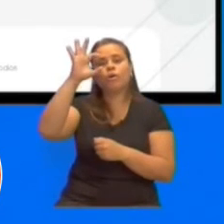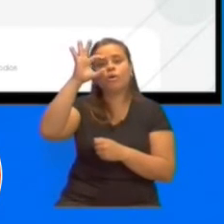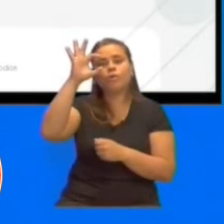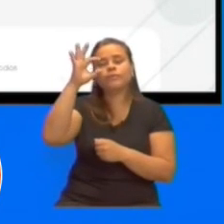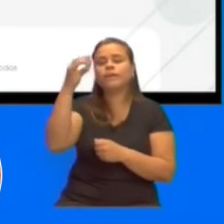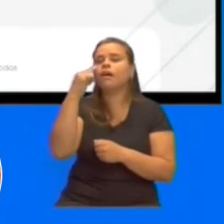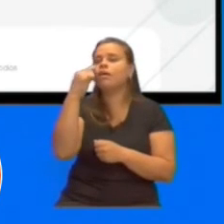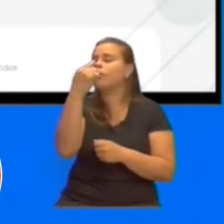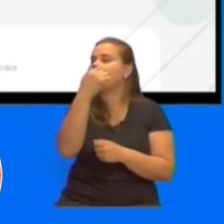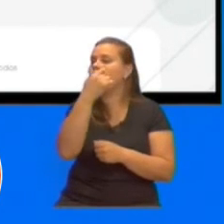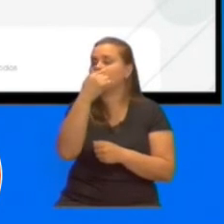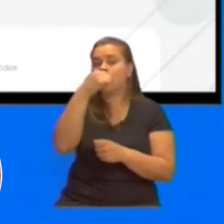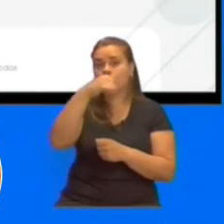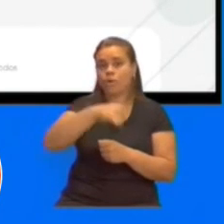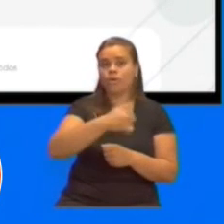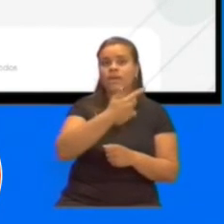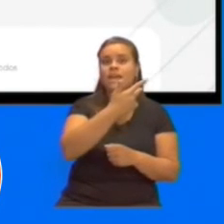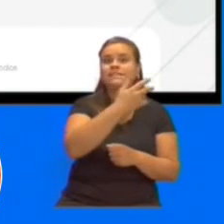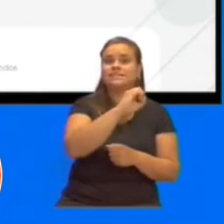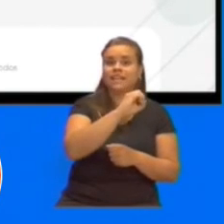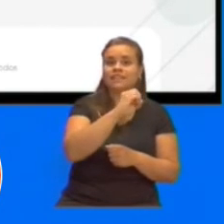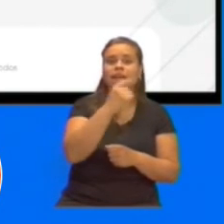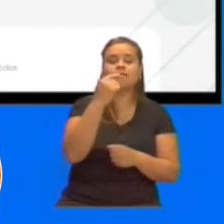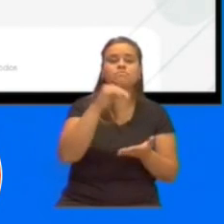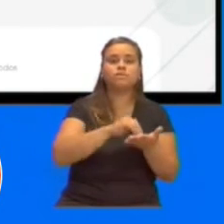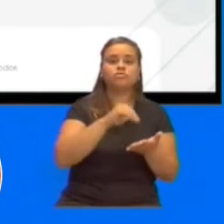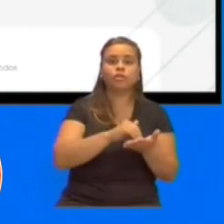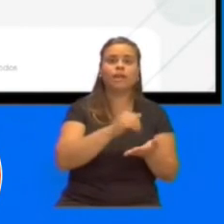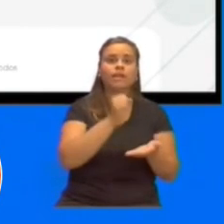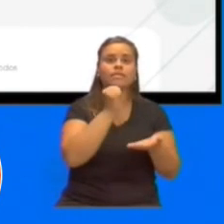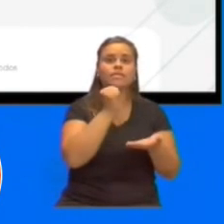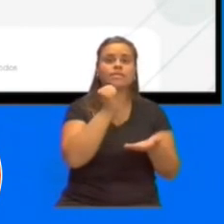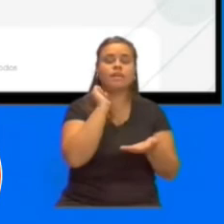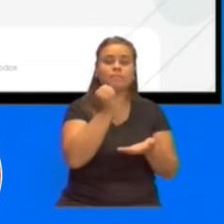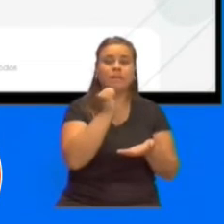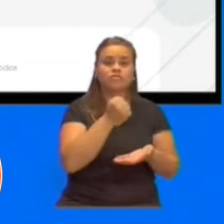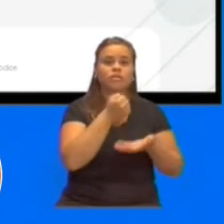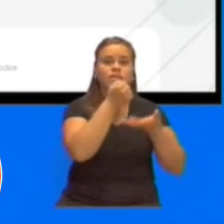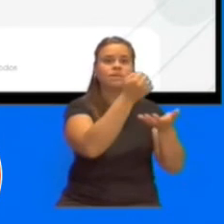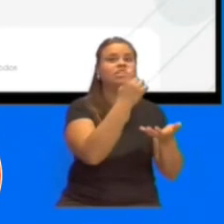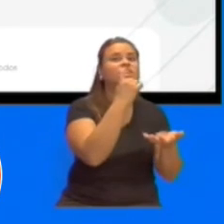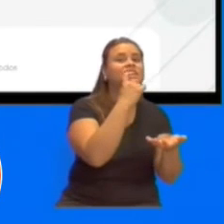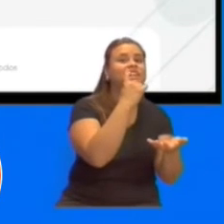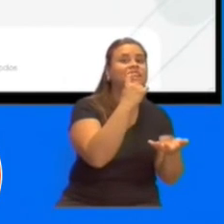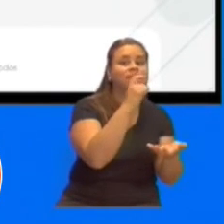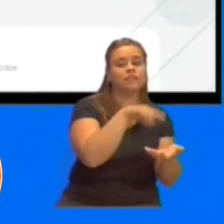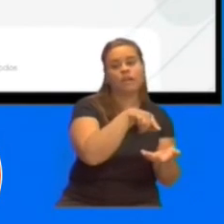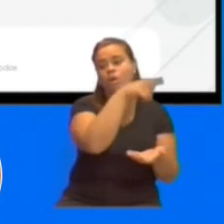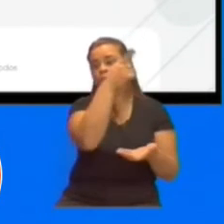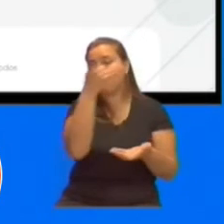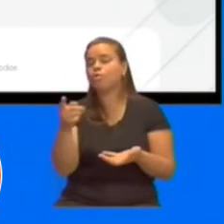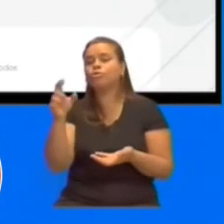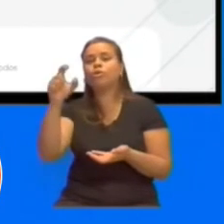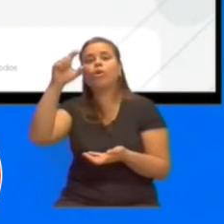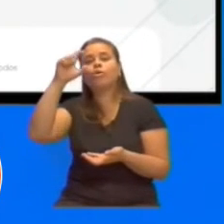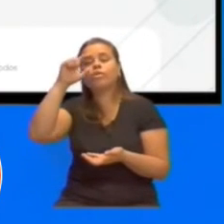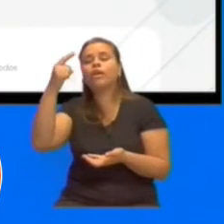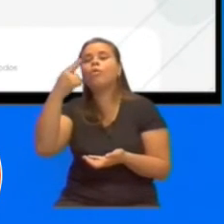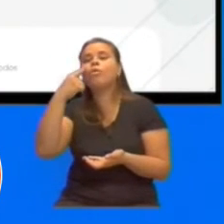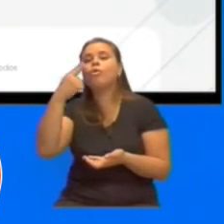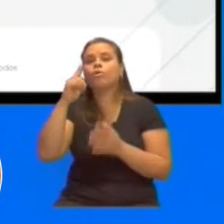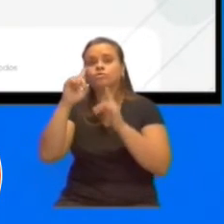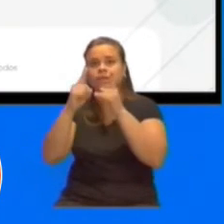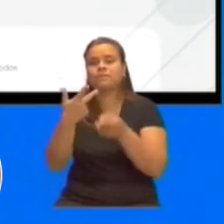vamos a invertir 130 millones de pesos. En salud óptica vamos a invertir 200 millones de pesos, que significa laboratorio centralizado de producción porque